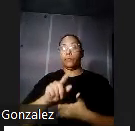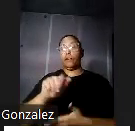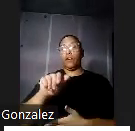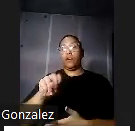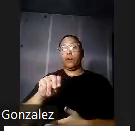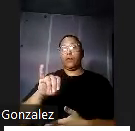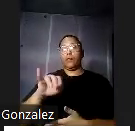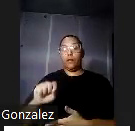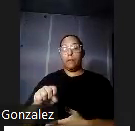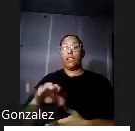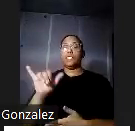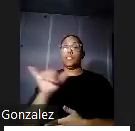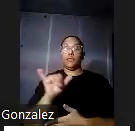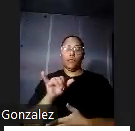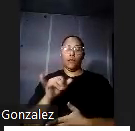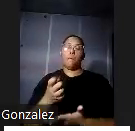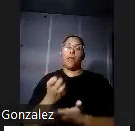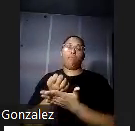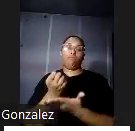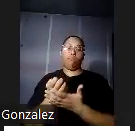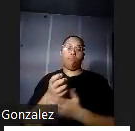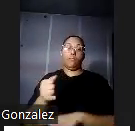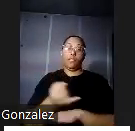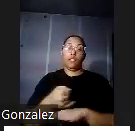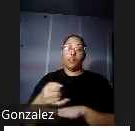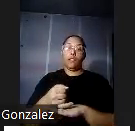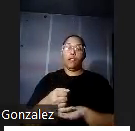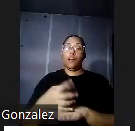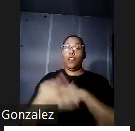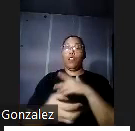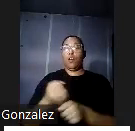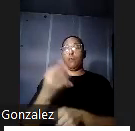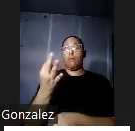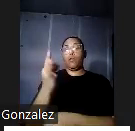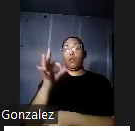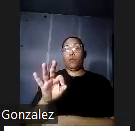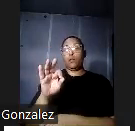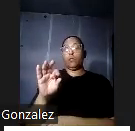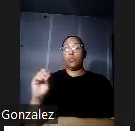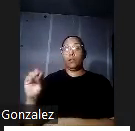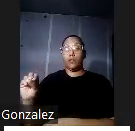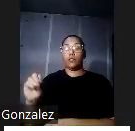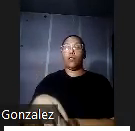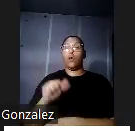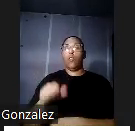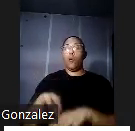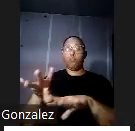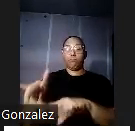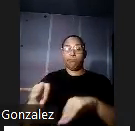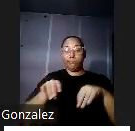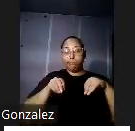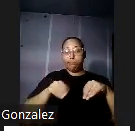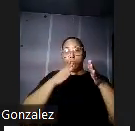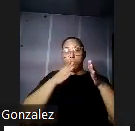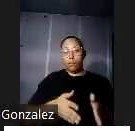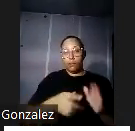en la esfera económica de la isla para 1900 según fuentes proporcionadas por los agricultores a la revista Puerto Rico Ilustrado